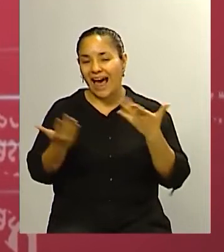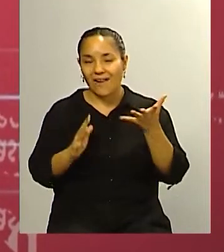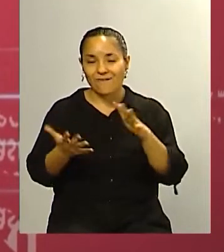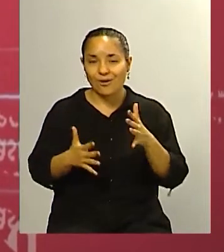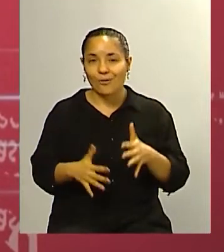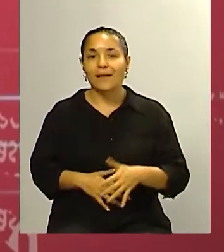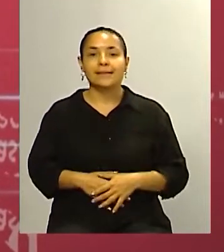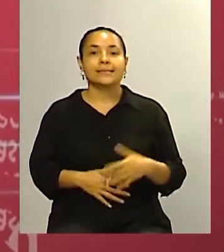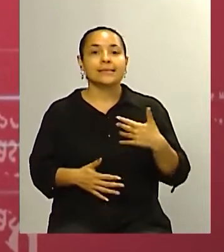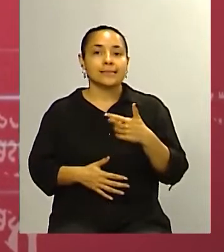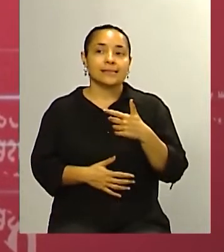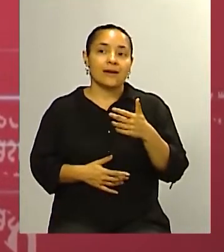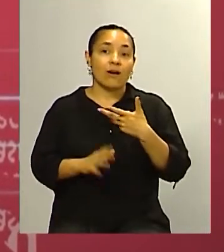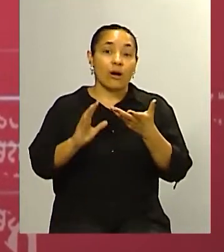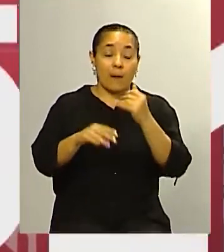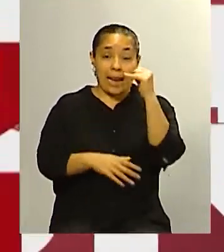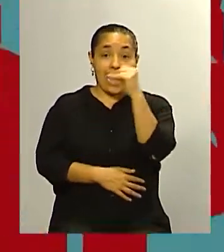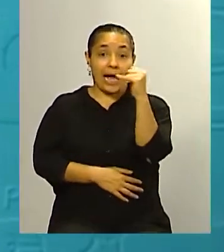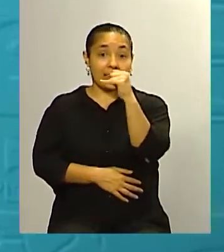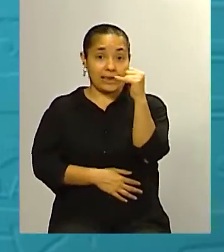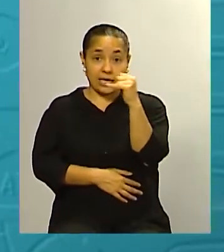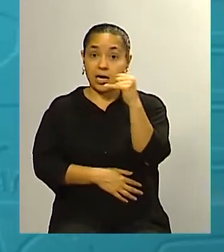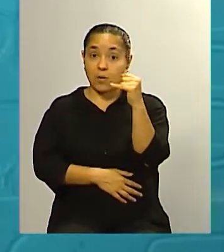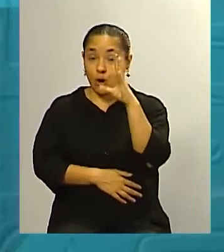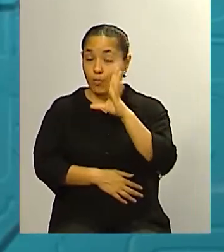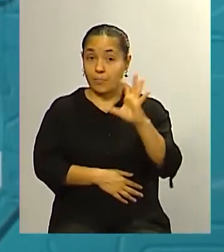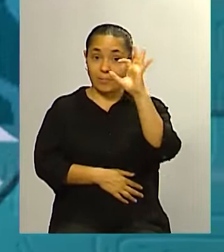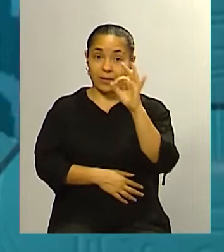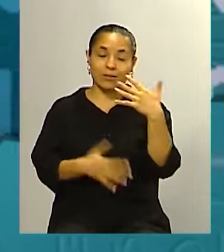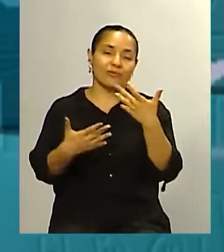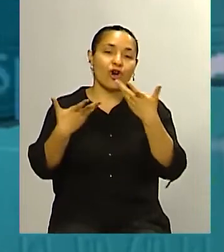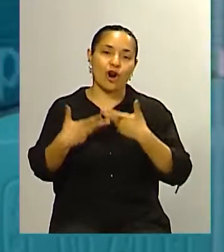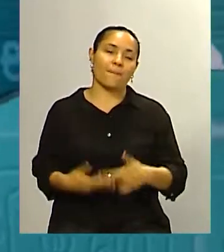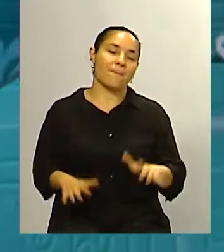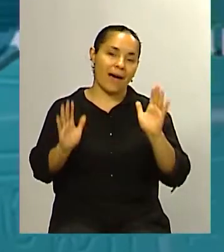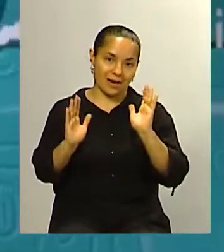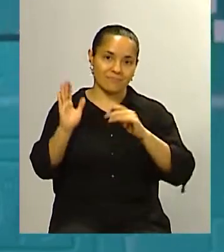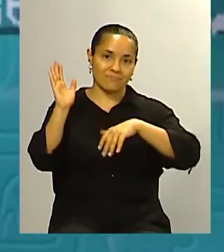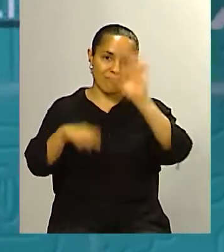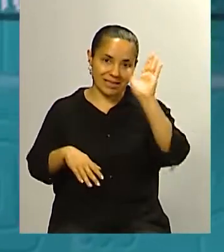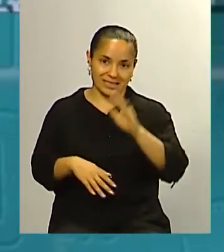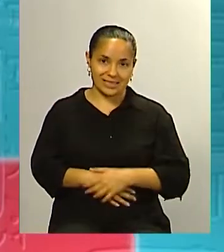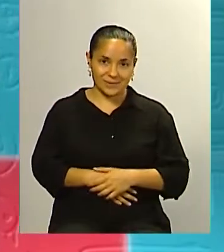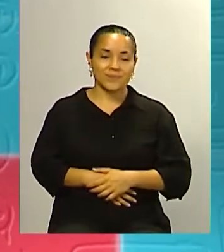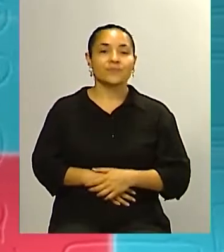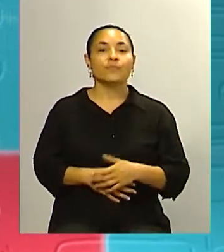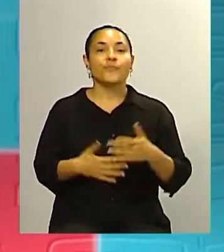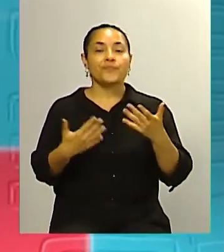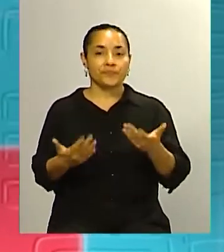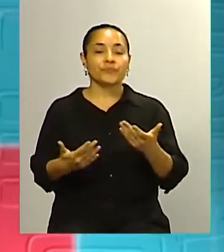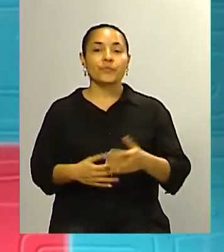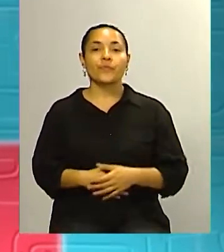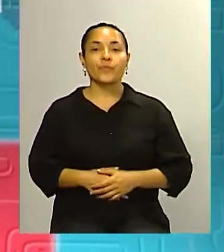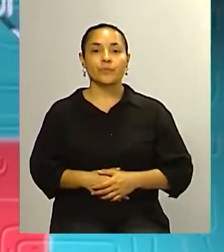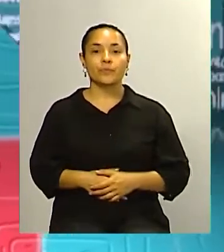que la negatividad es bastante común en la mayoría de la dirigencia ¿no? y la verdad